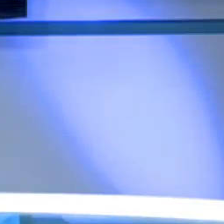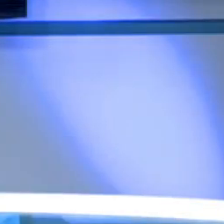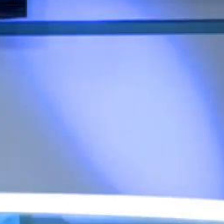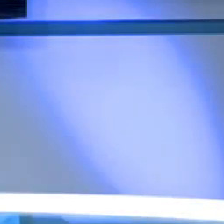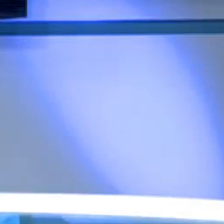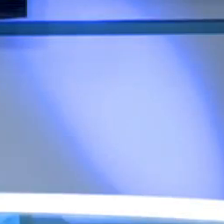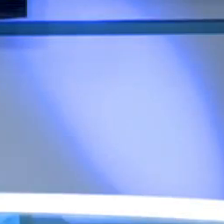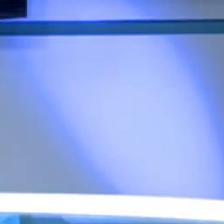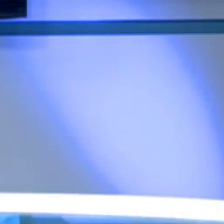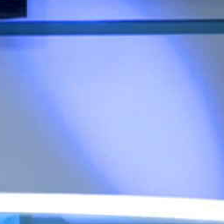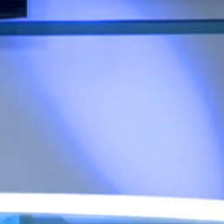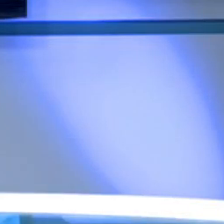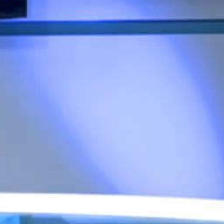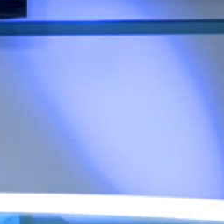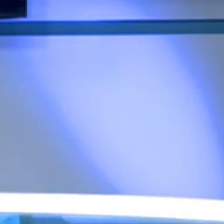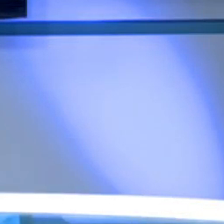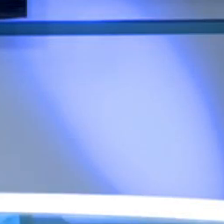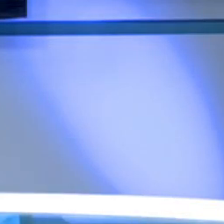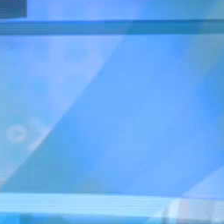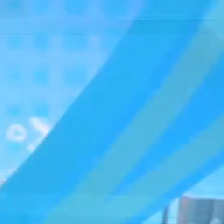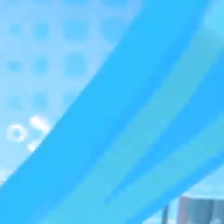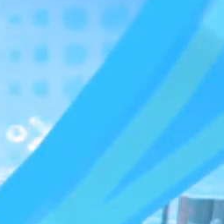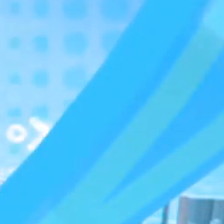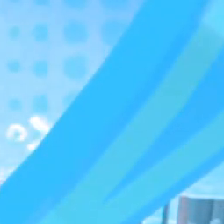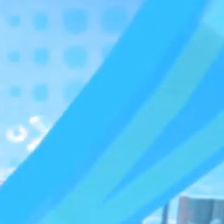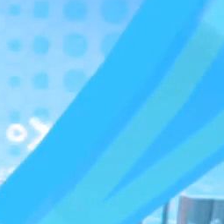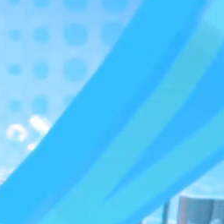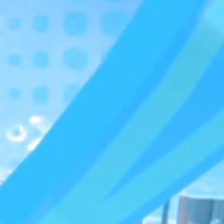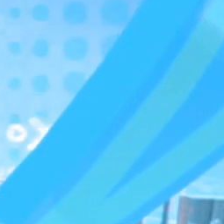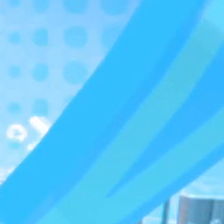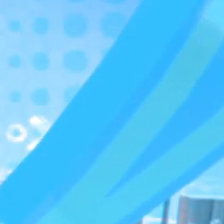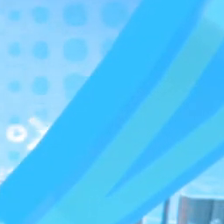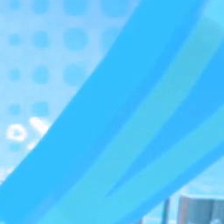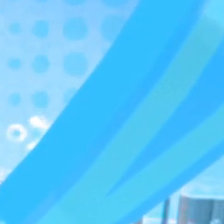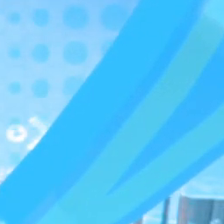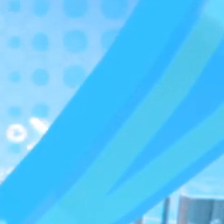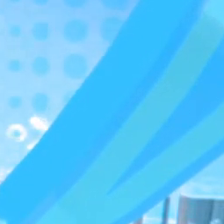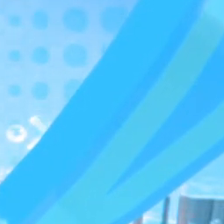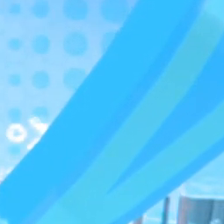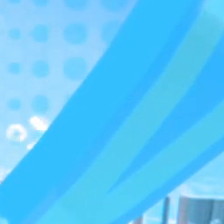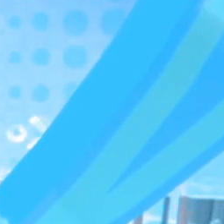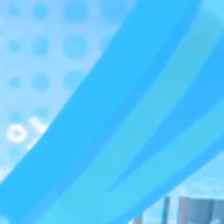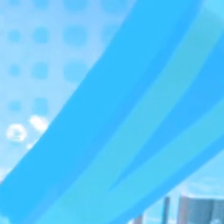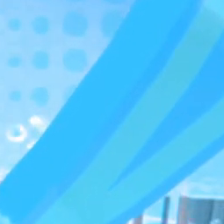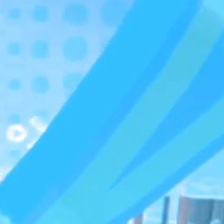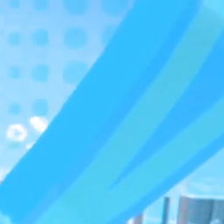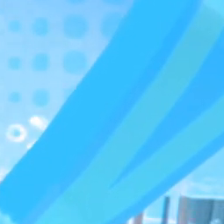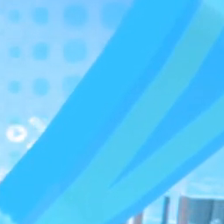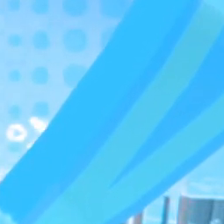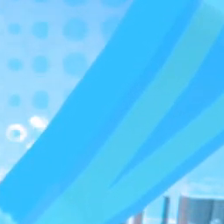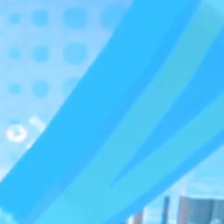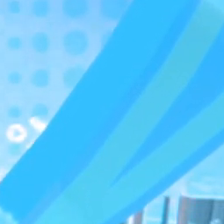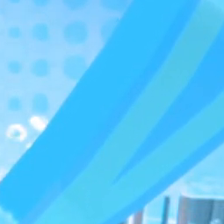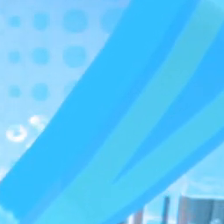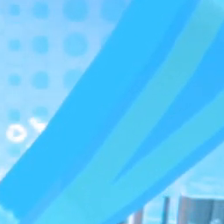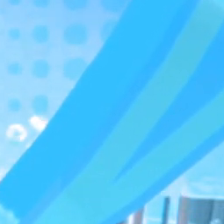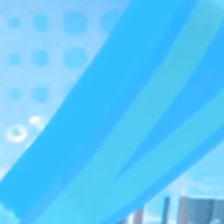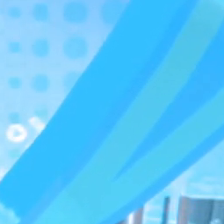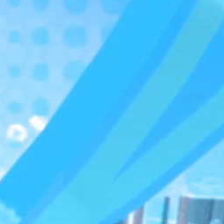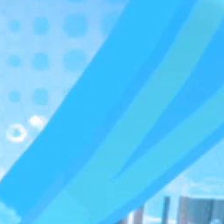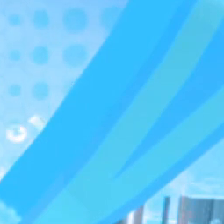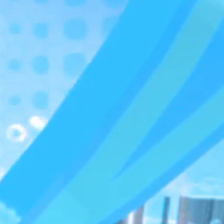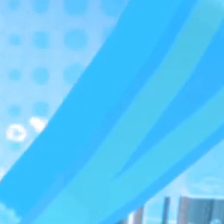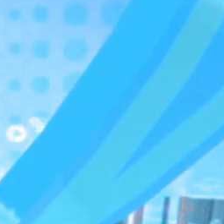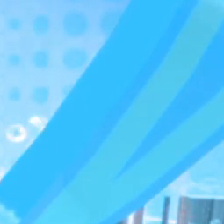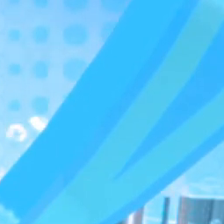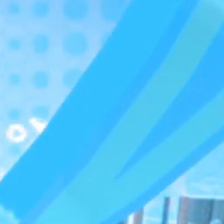A las 7 y 21 vamos a ver la cotización de la divisa estadounidense para hoy. En la compra,